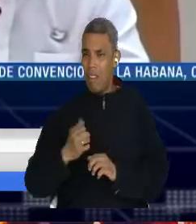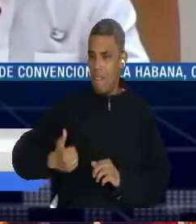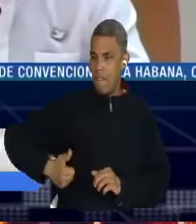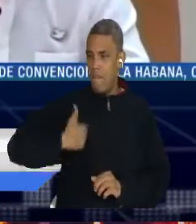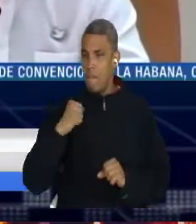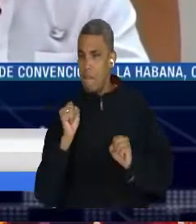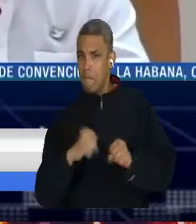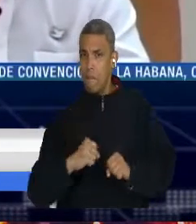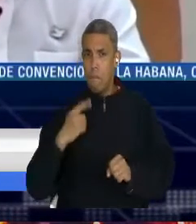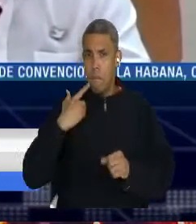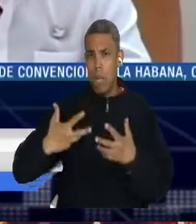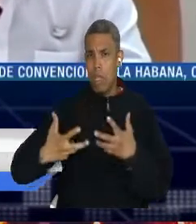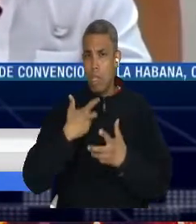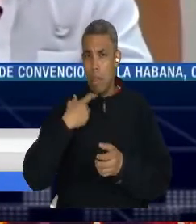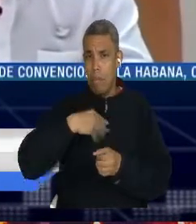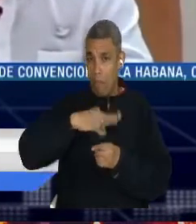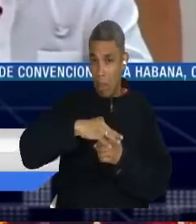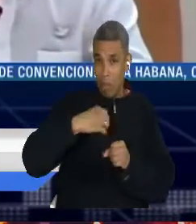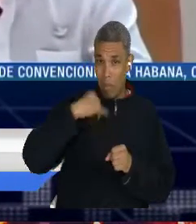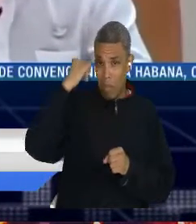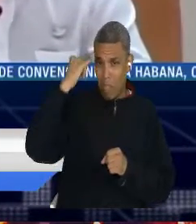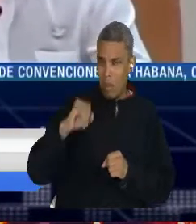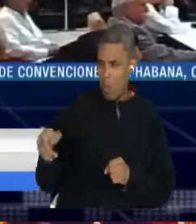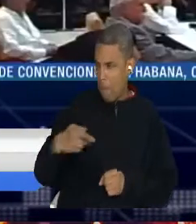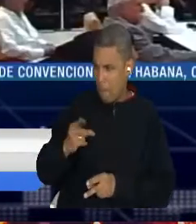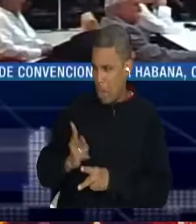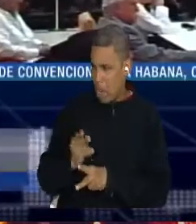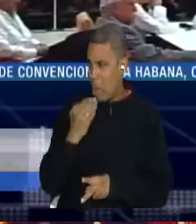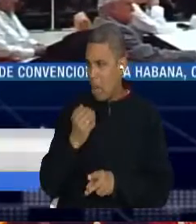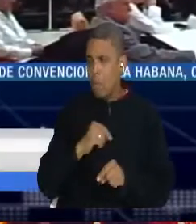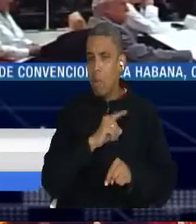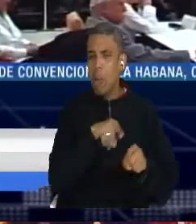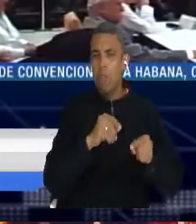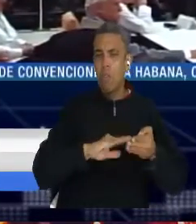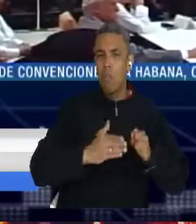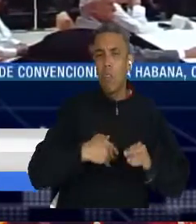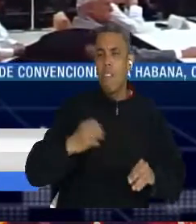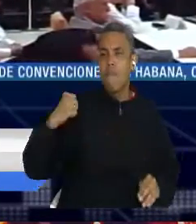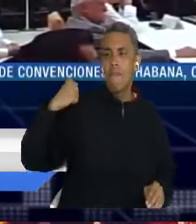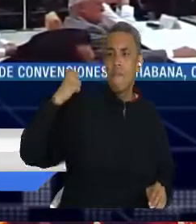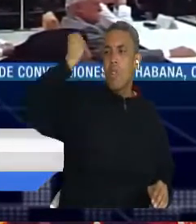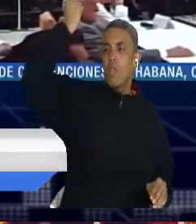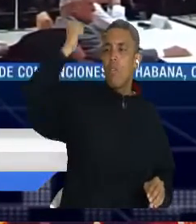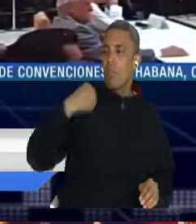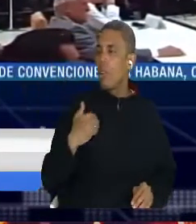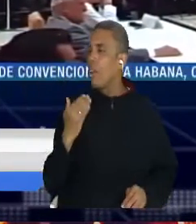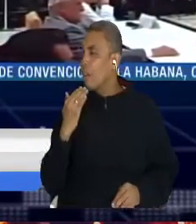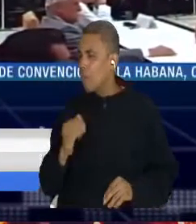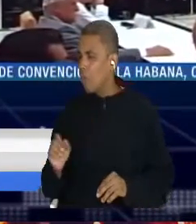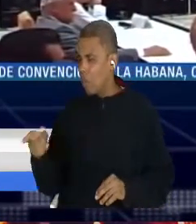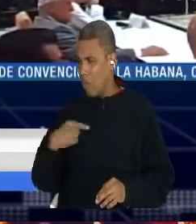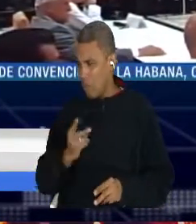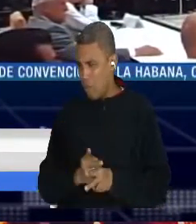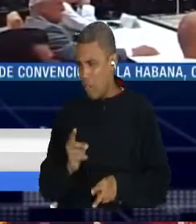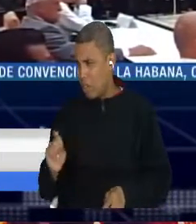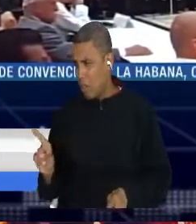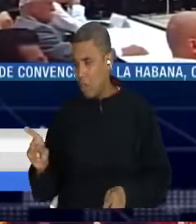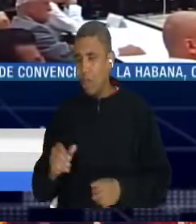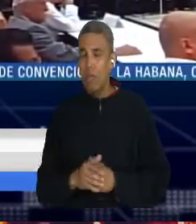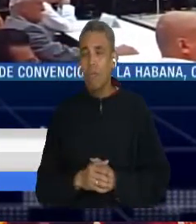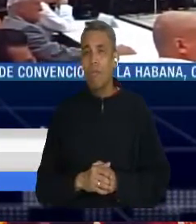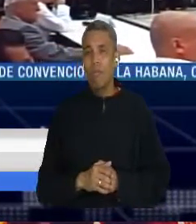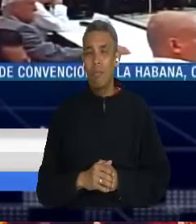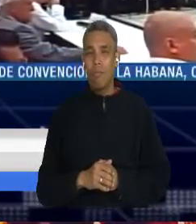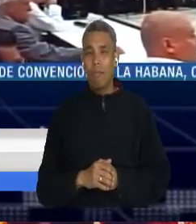proceso de implementación y que requiere darse, dado el acompañamiento internacional, que tiene